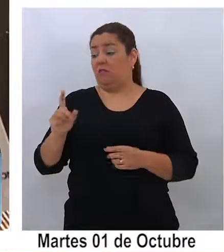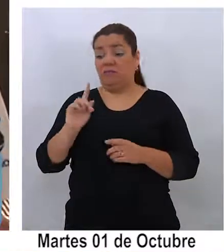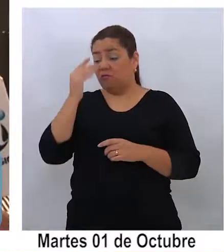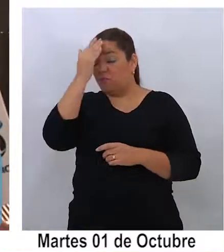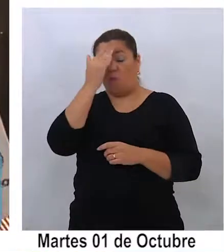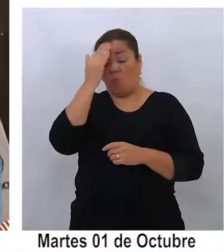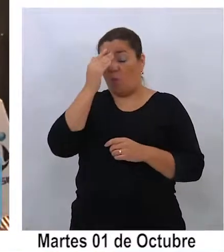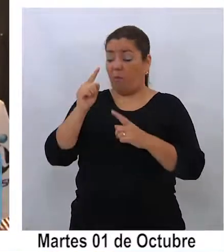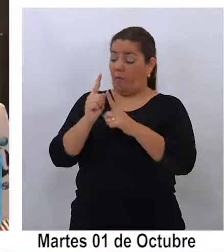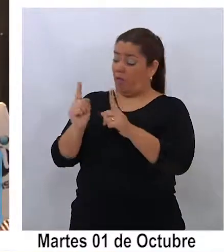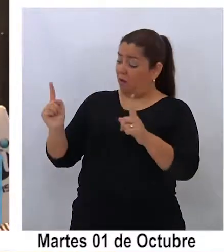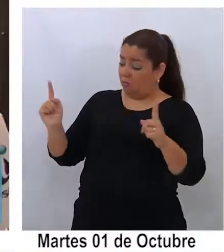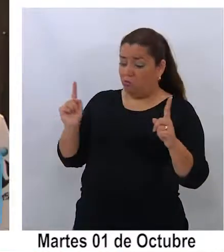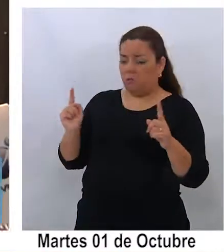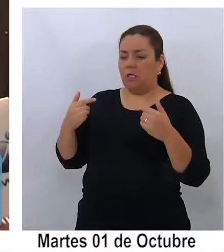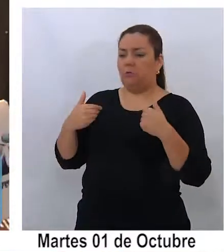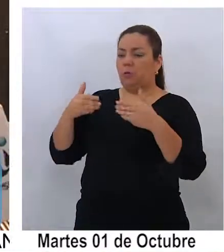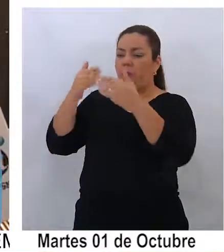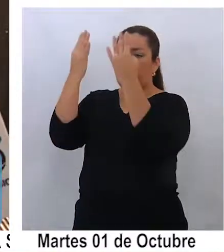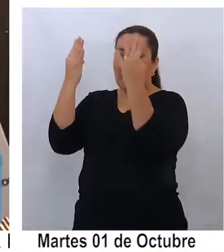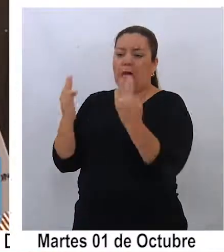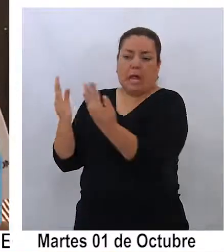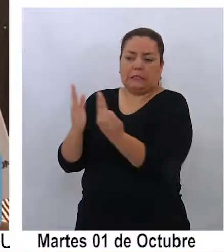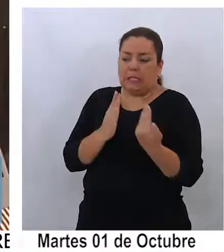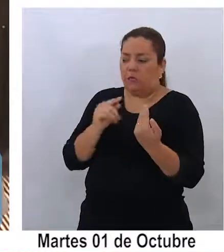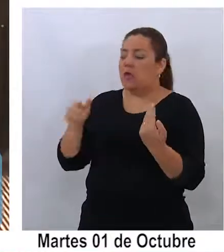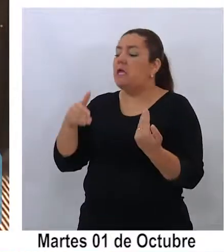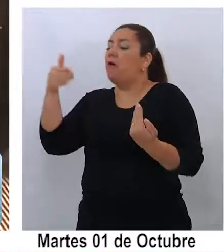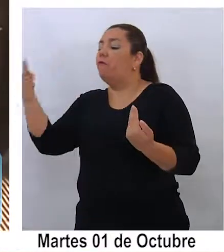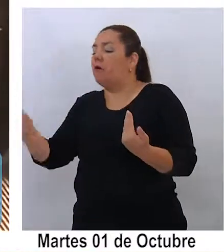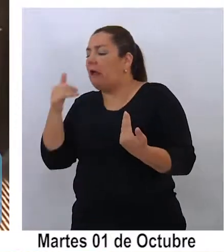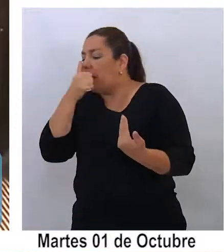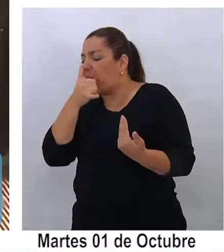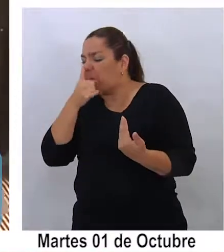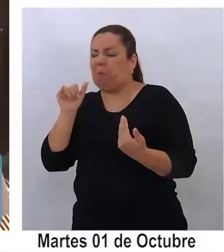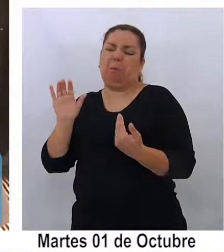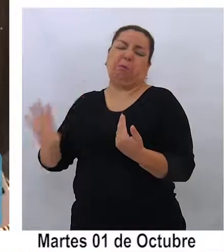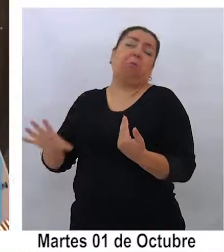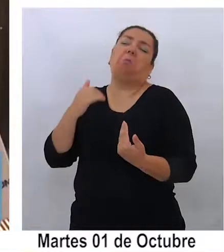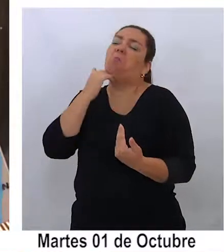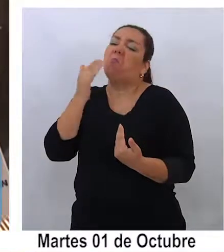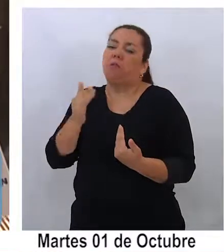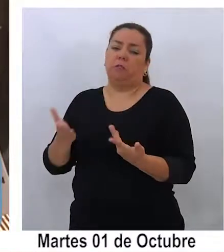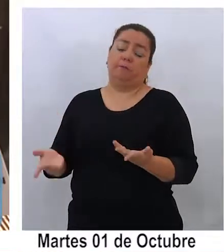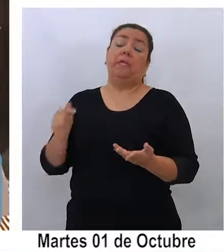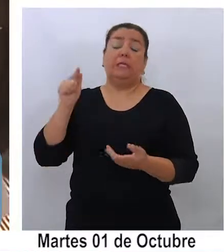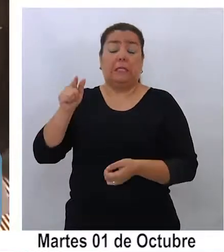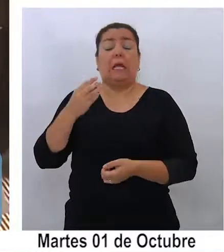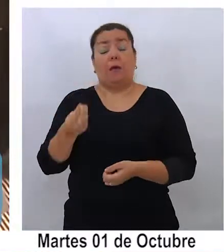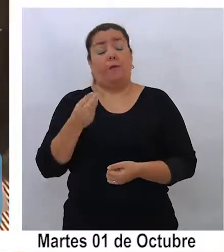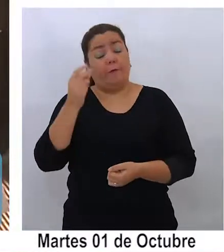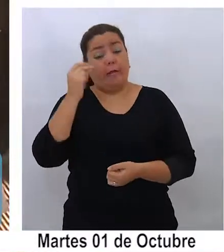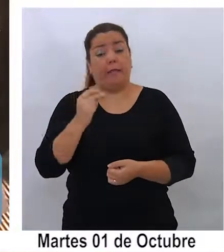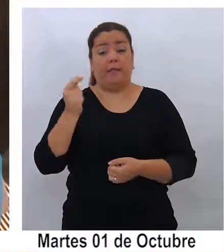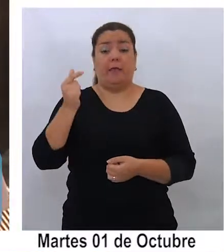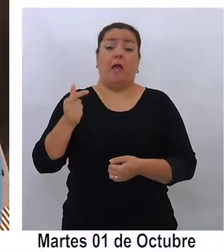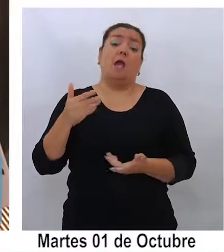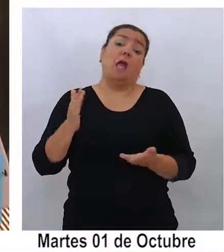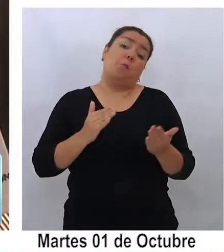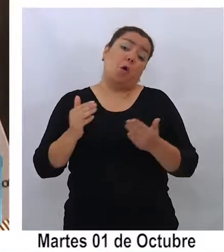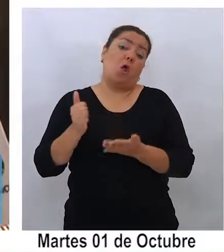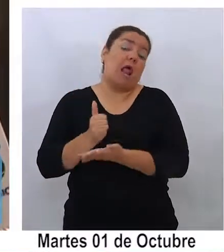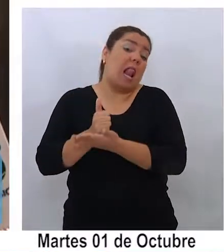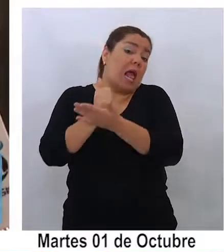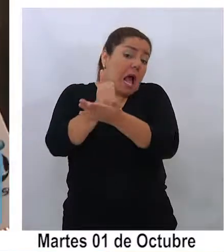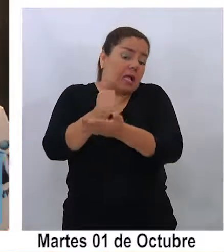su casa, literalmente se preocupa de la reja hacia adentro y nunca limpian, no sé, por fuera. Sería una buena idea de repente que el alcalde se